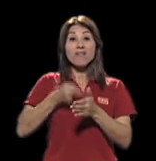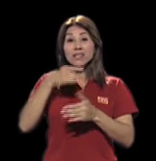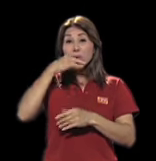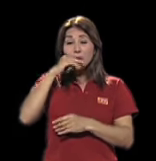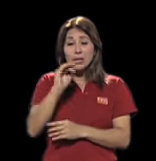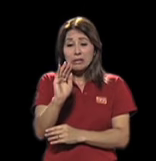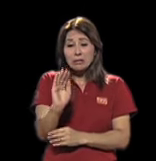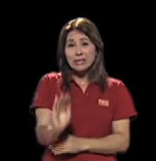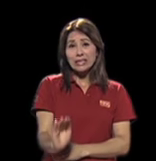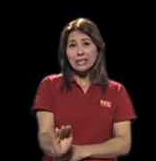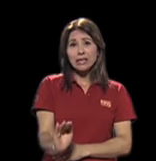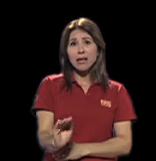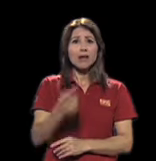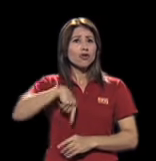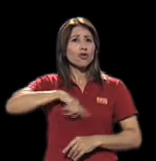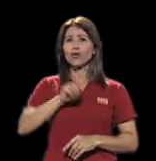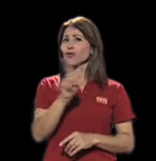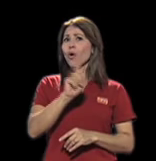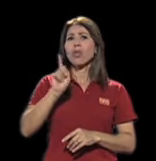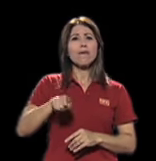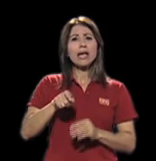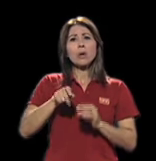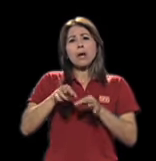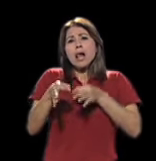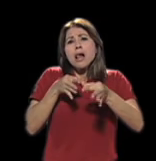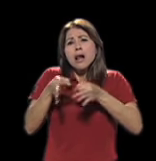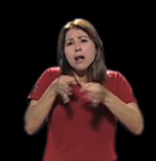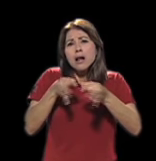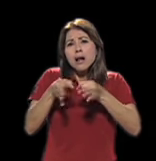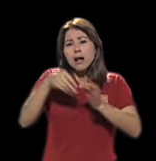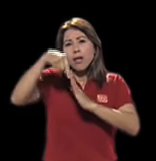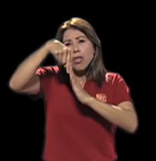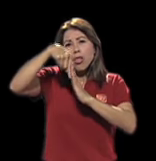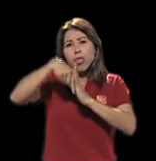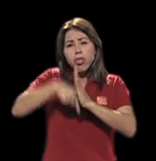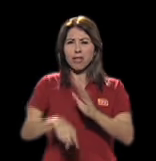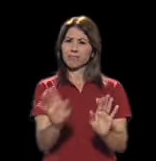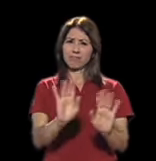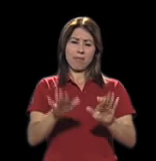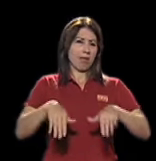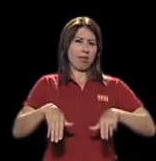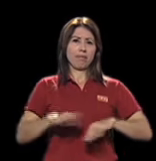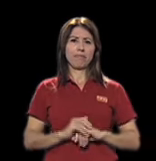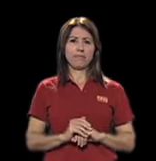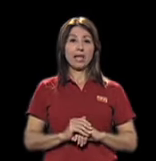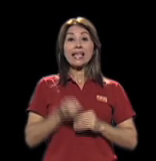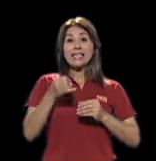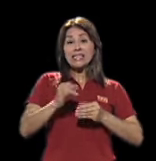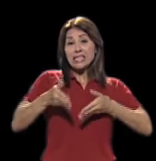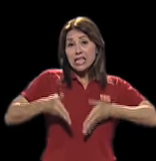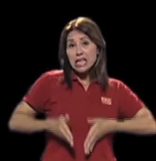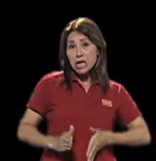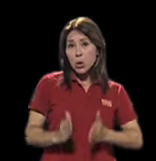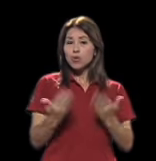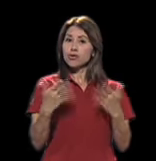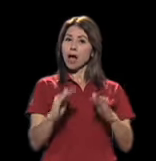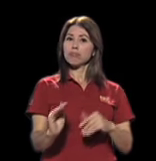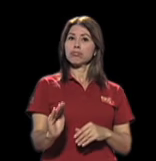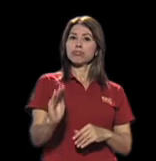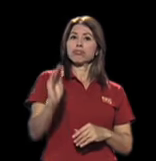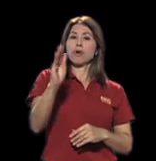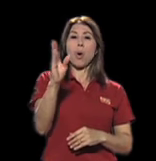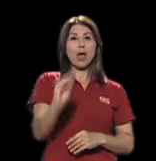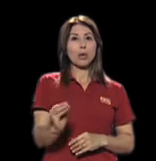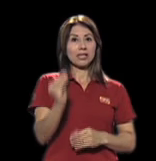tenemos que dar tanta, tanta, tanta explicación. Si el niño, el hijo, la hija es mayor o es adolescente,